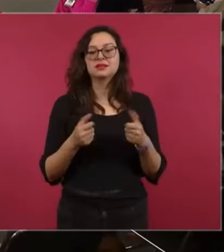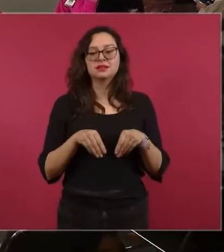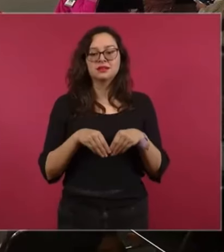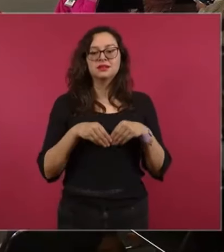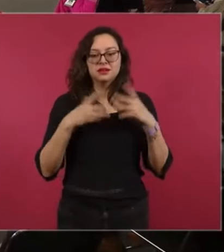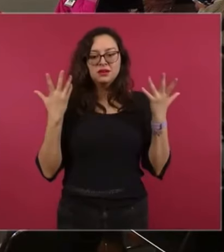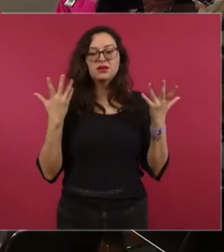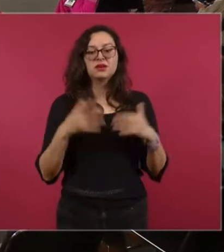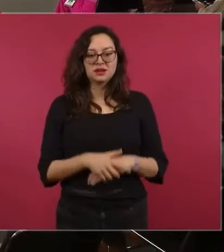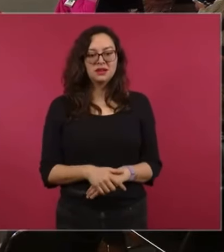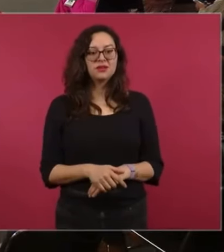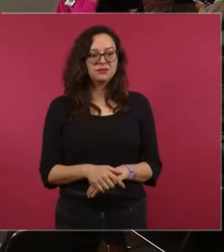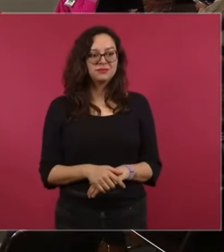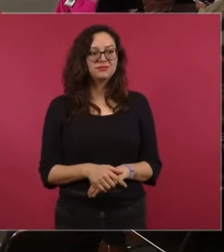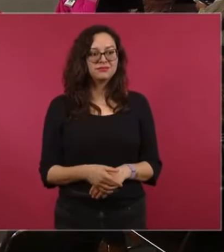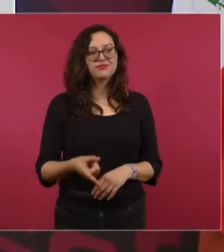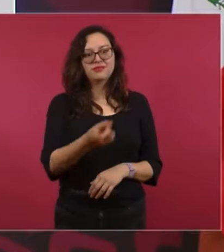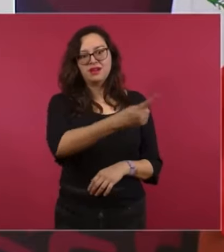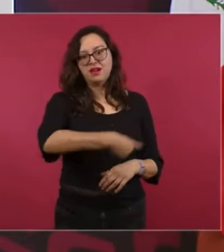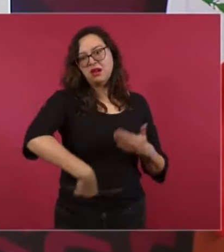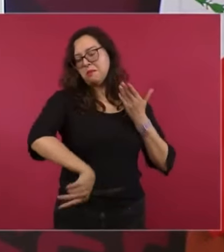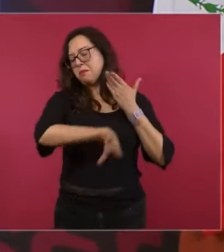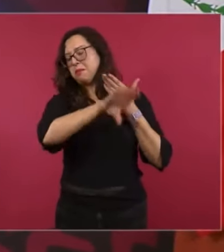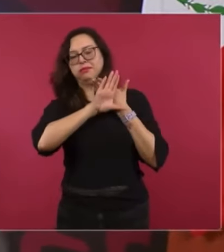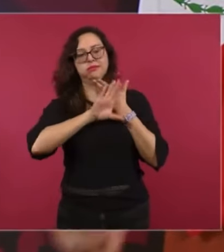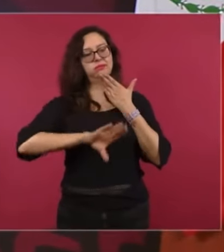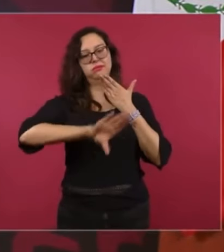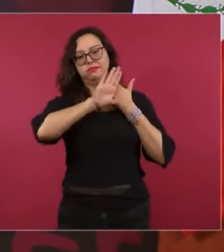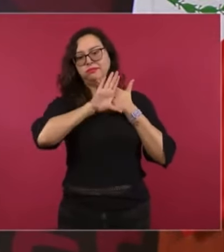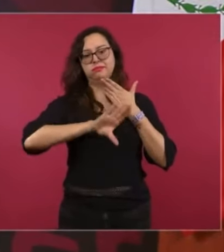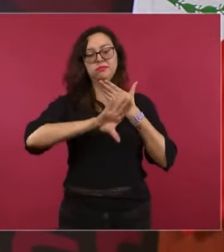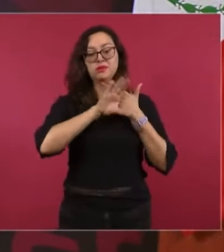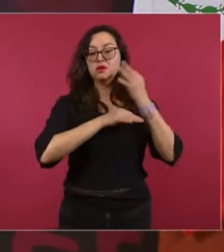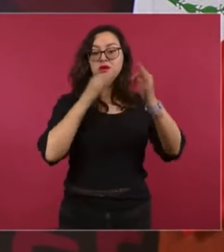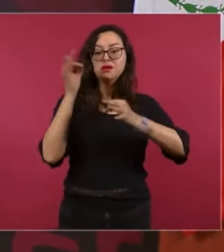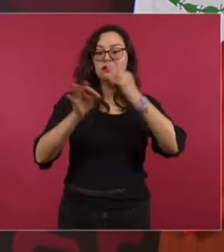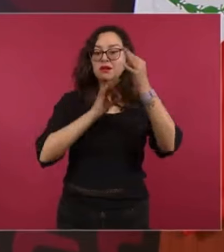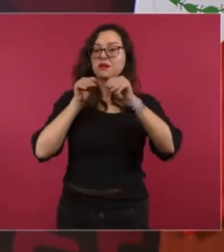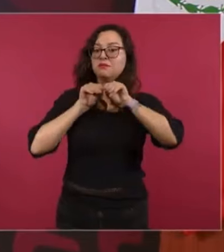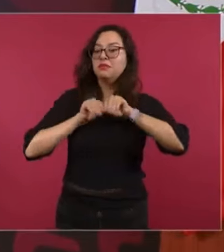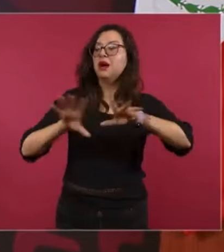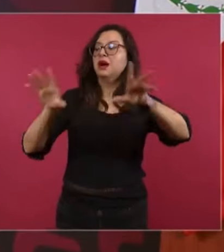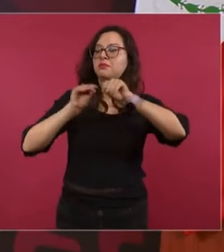medios para echar a andar esta campaña de mentiras,